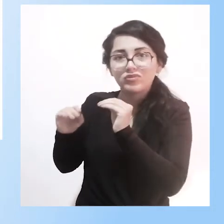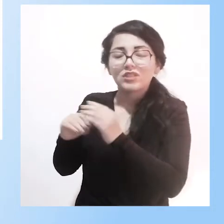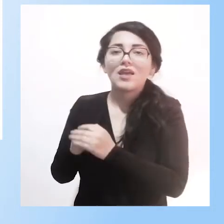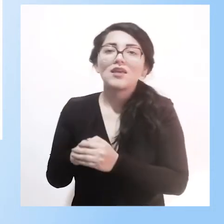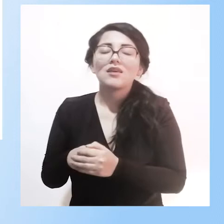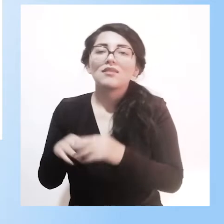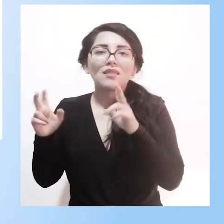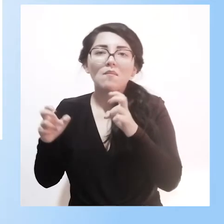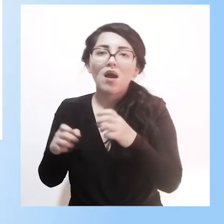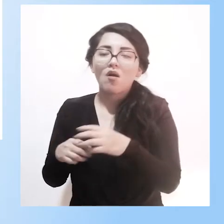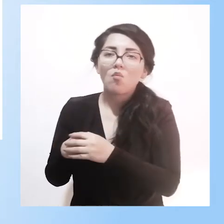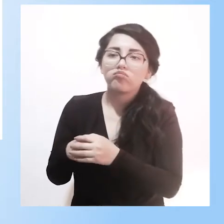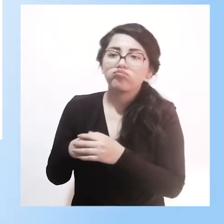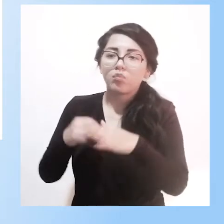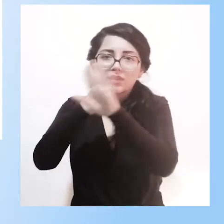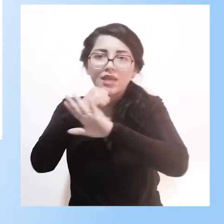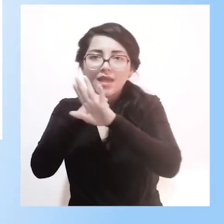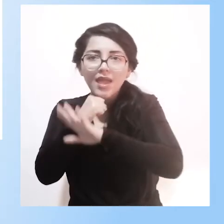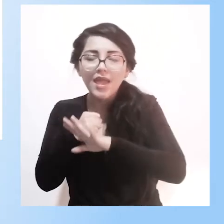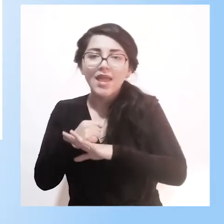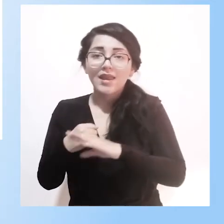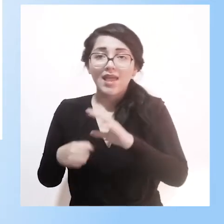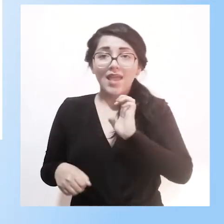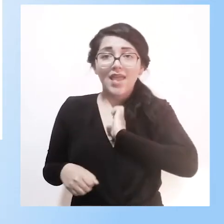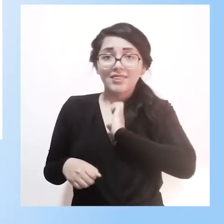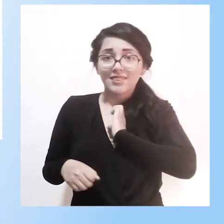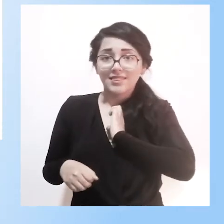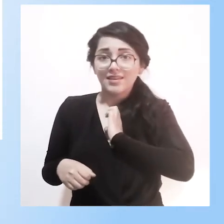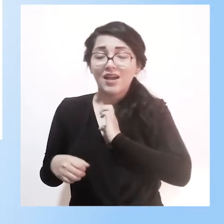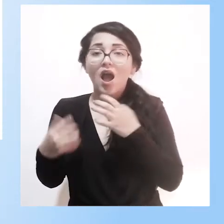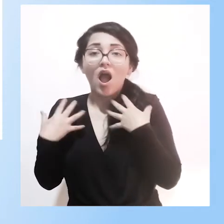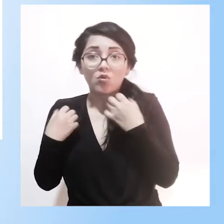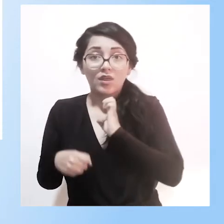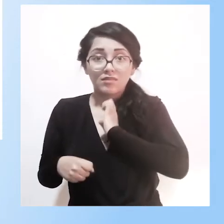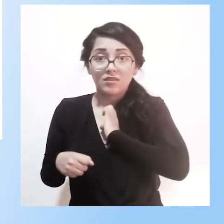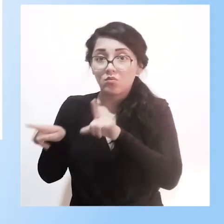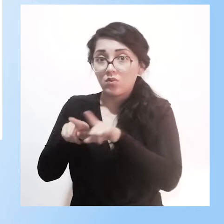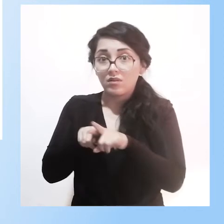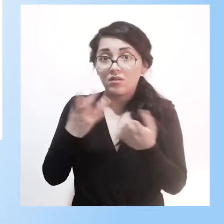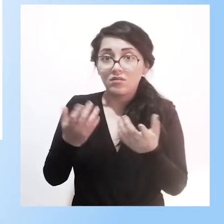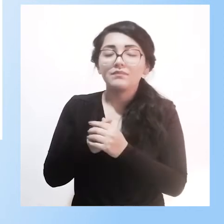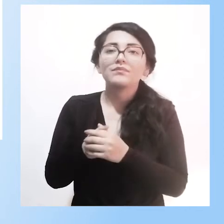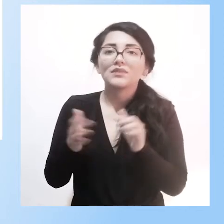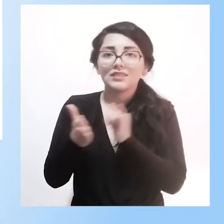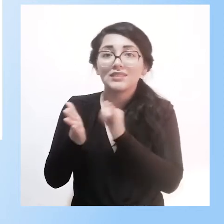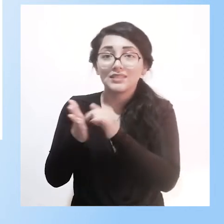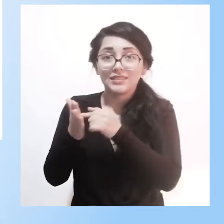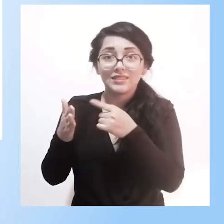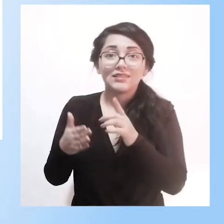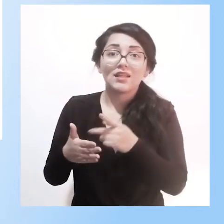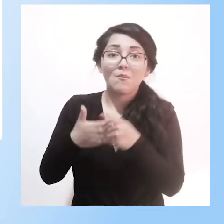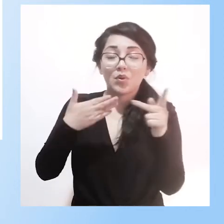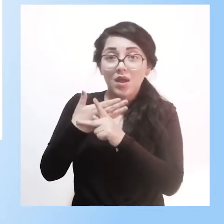y brindar contención emocional a los docentes, al equipo de profesionales de educación. Cabe mencionar que el programa atiende